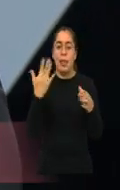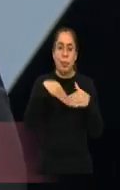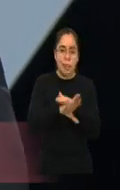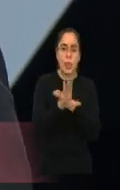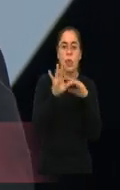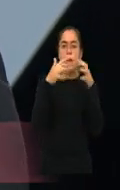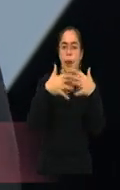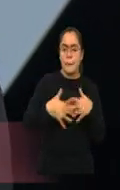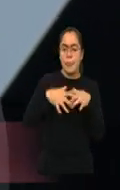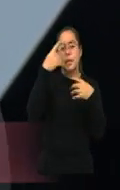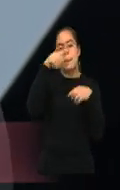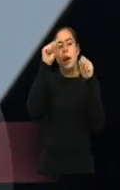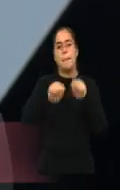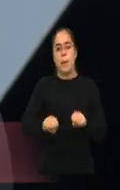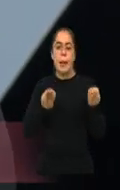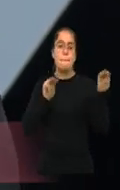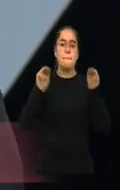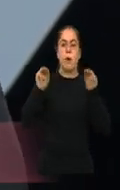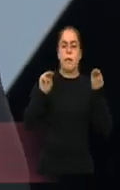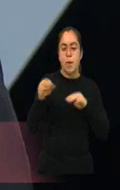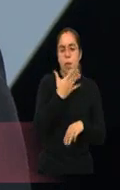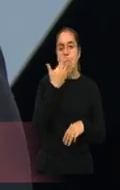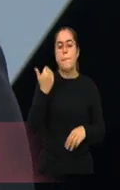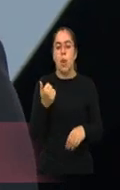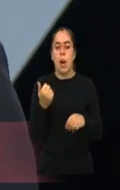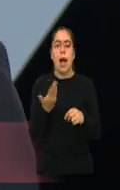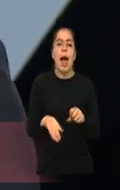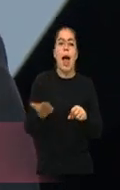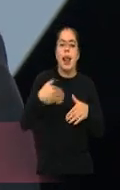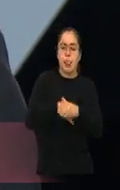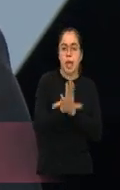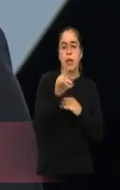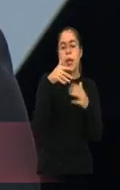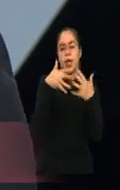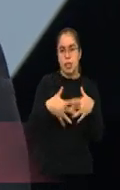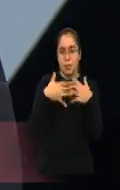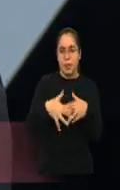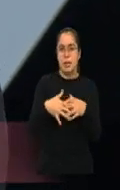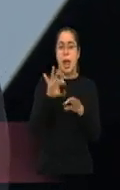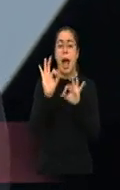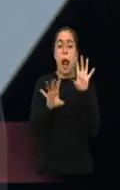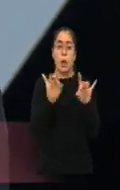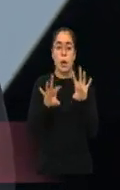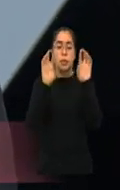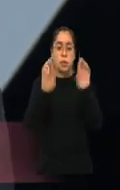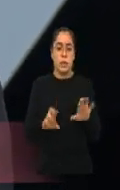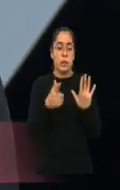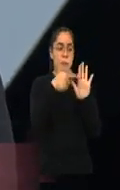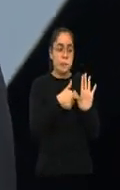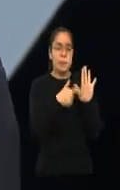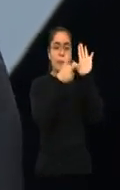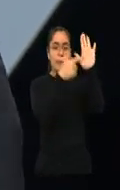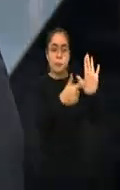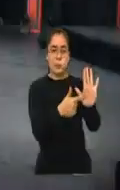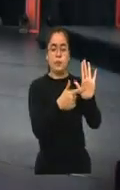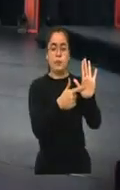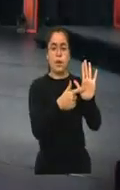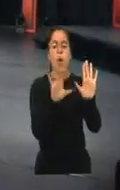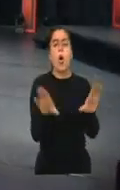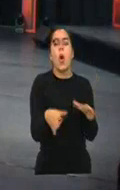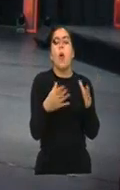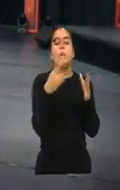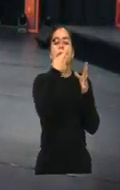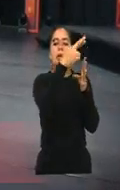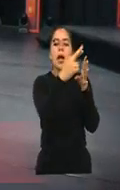movilizarse, pues eso tiene que haber un acoplamiento a las empresas. Hay algunos tipos de perfiles de trabajo. Entonces nosotros también, desde la experiencia que hemos venido